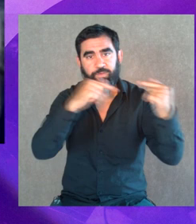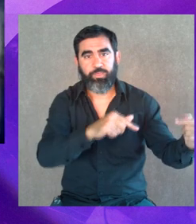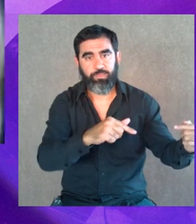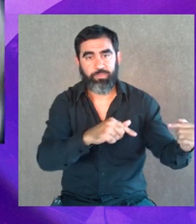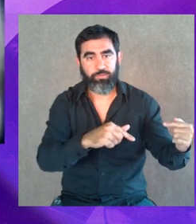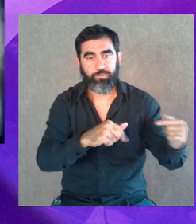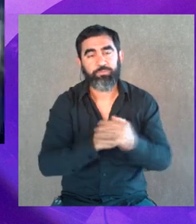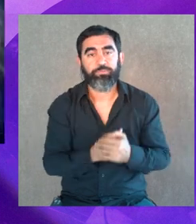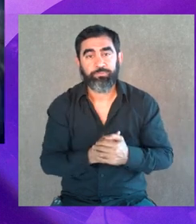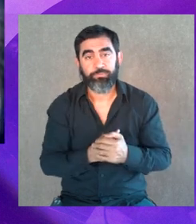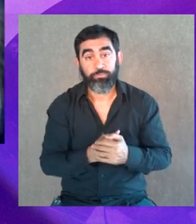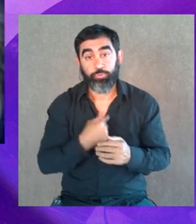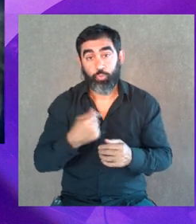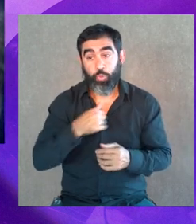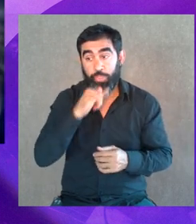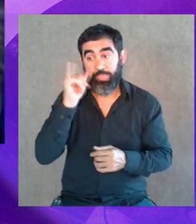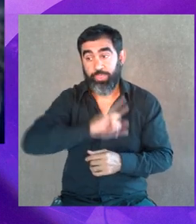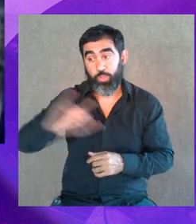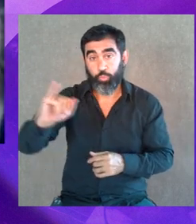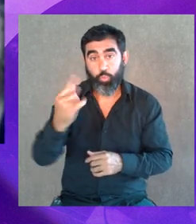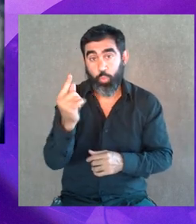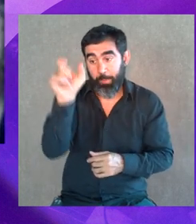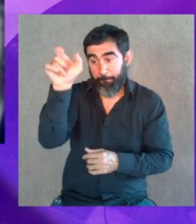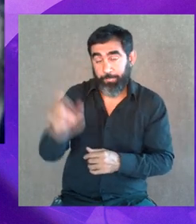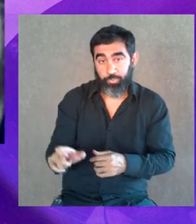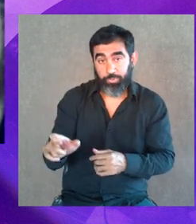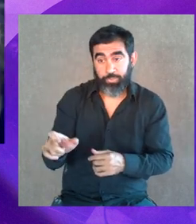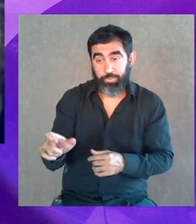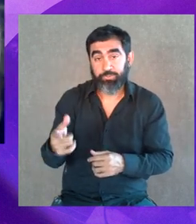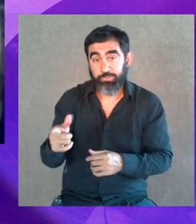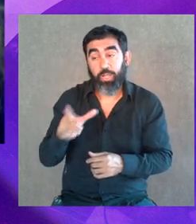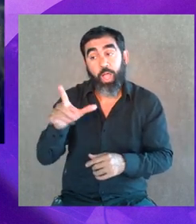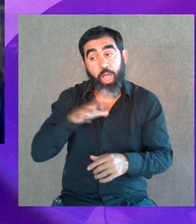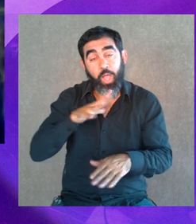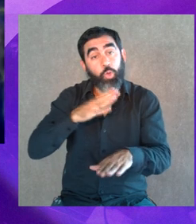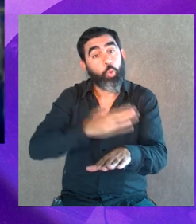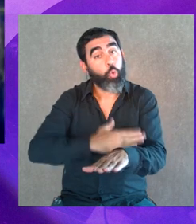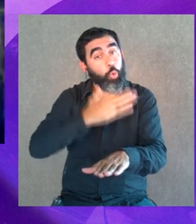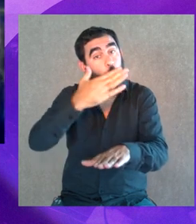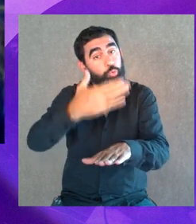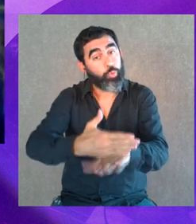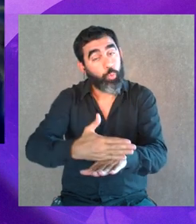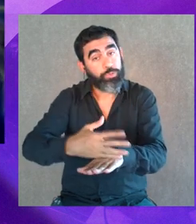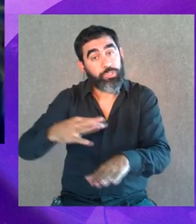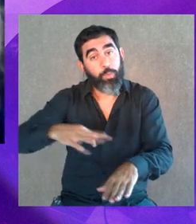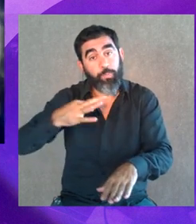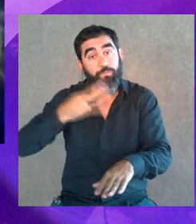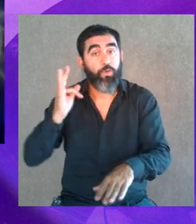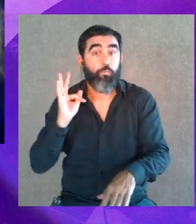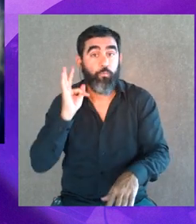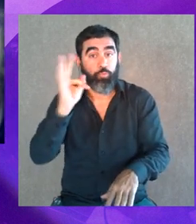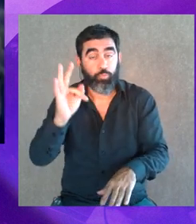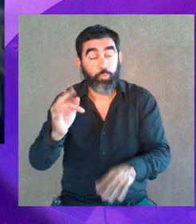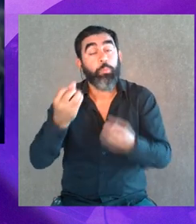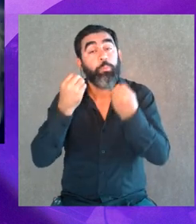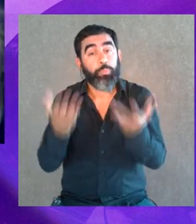a alguien que te robó en la calle. Vos vas a denunciar a alguien, esa denuncia va a tener consecuencias en toda tu vida futura,